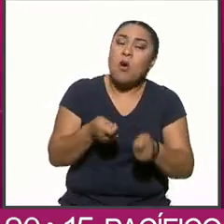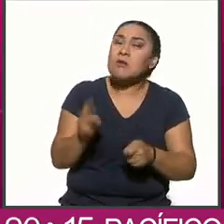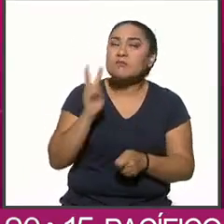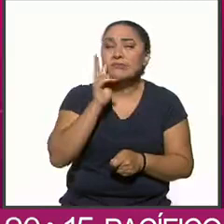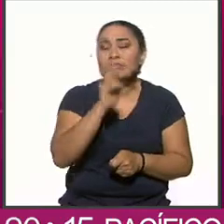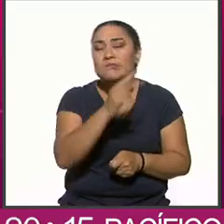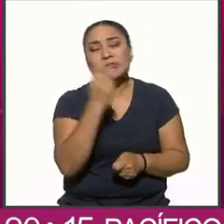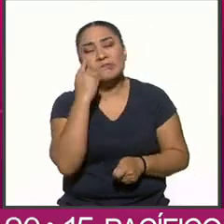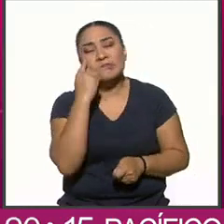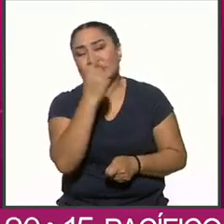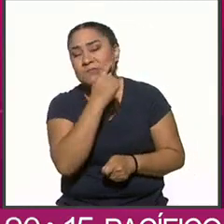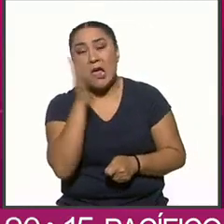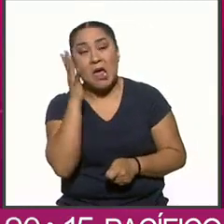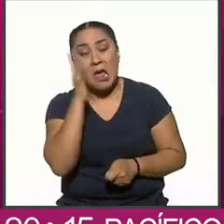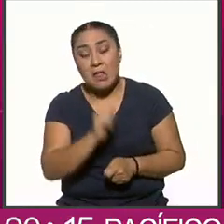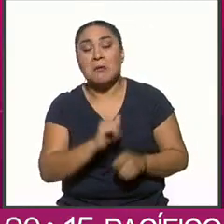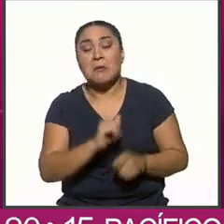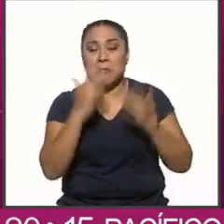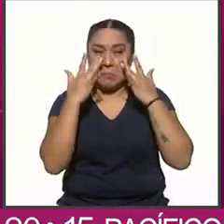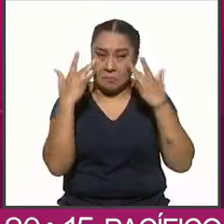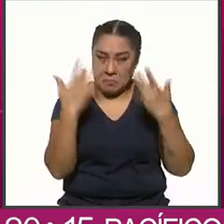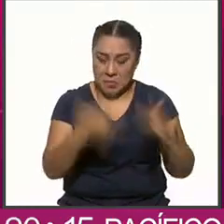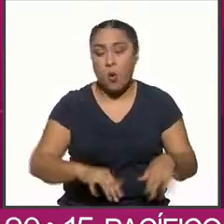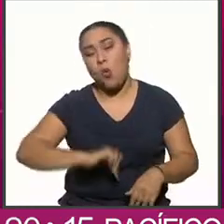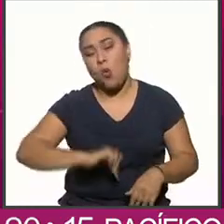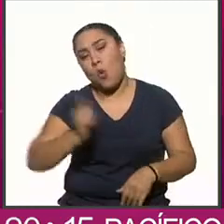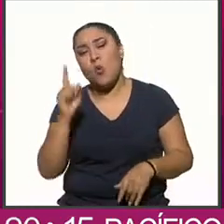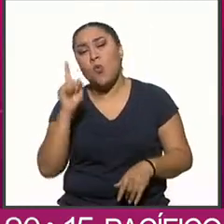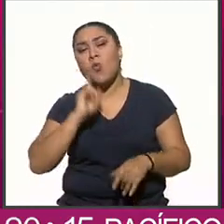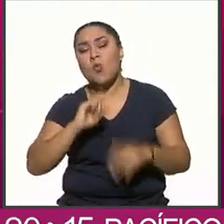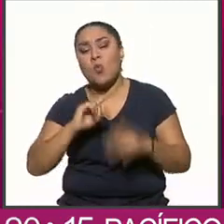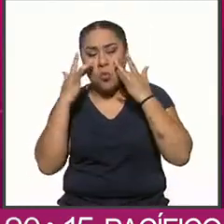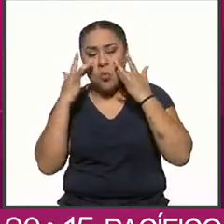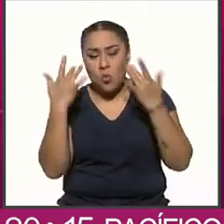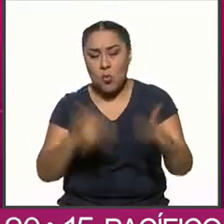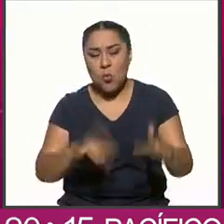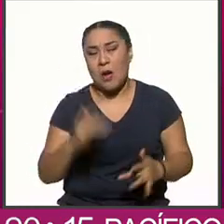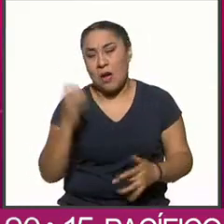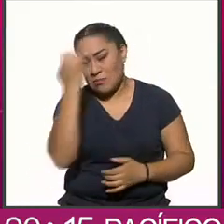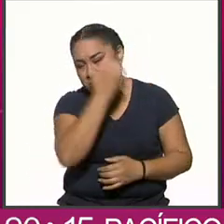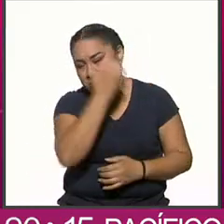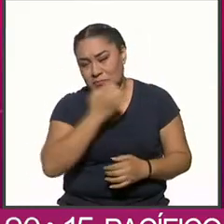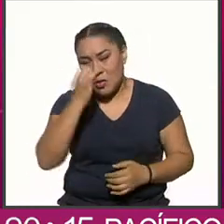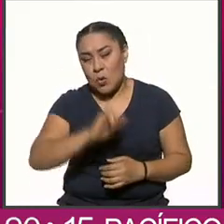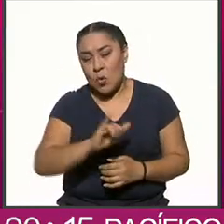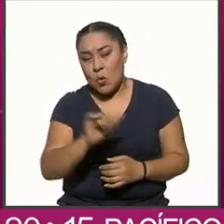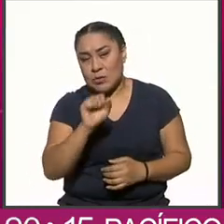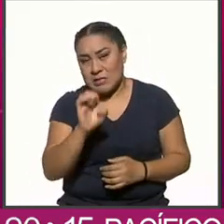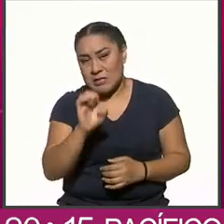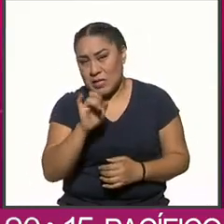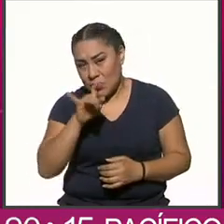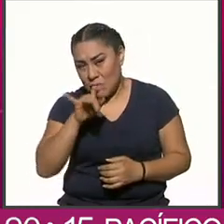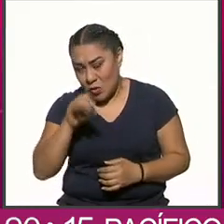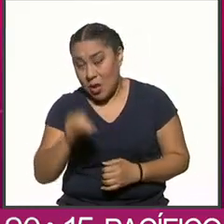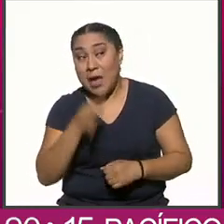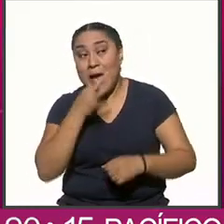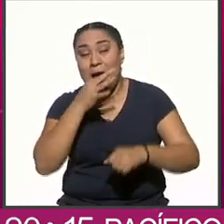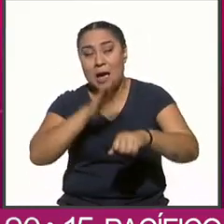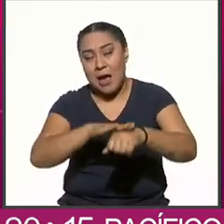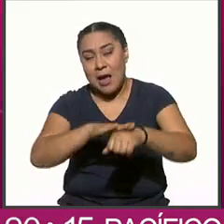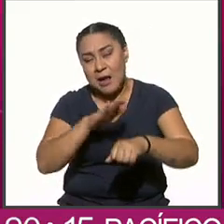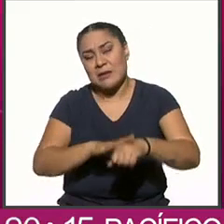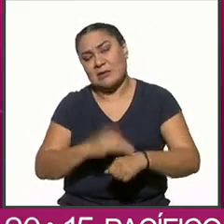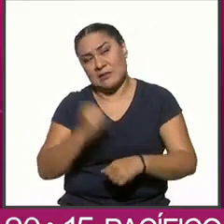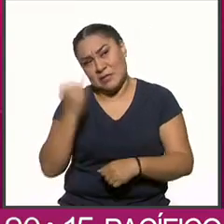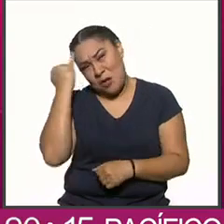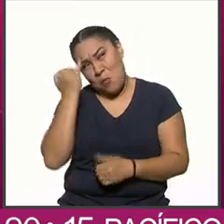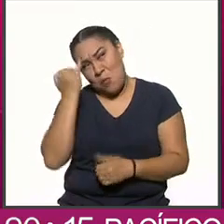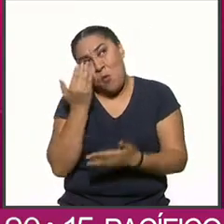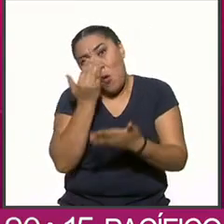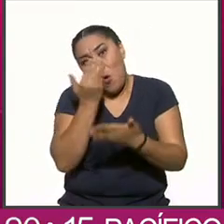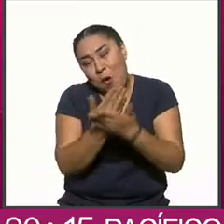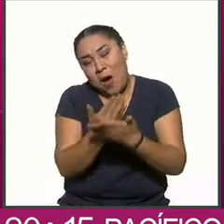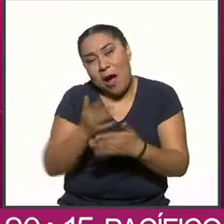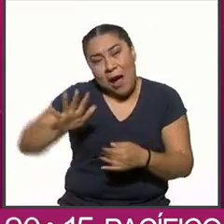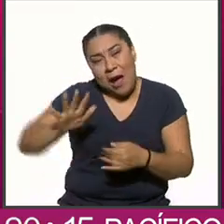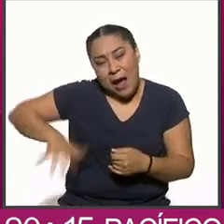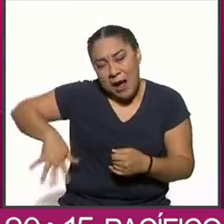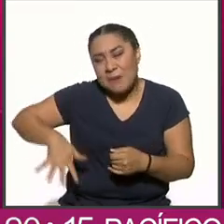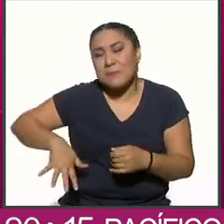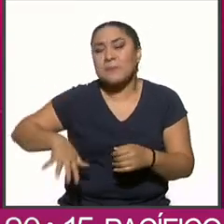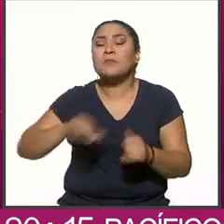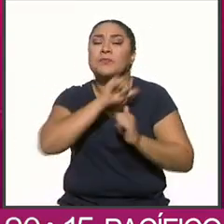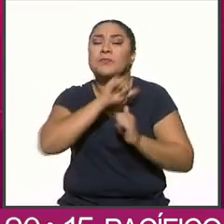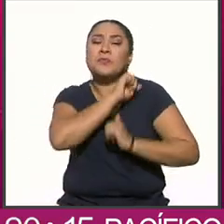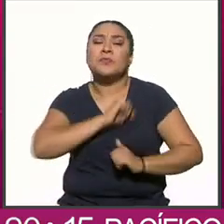Otro que renunció fue el analista José Antonio Crespo, quien refirió que en un inicio se propuso que el organismo estuviera